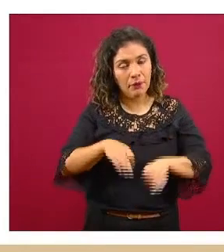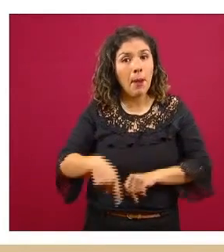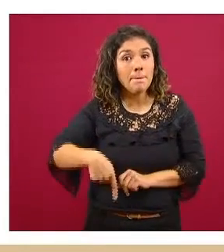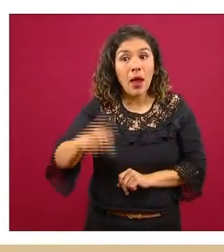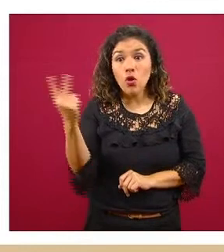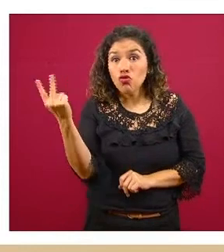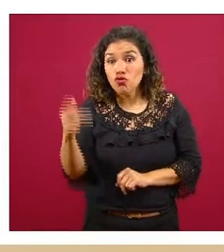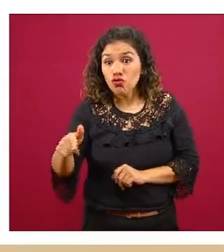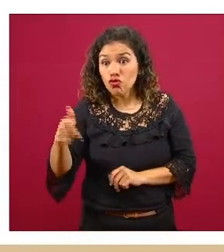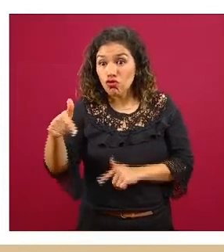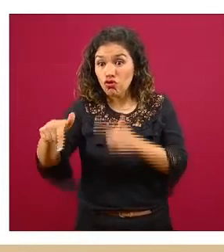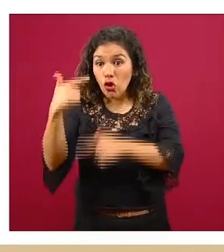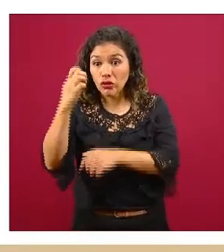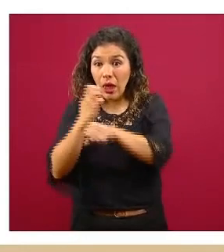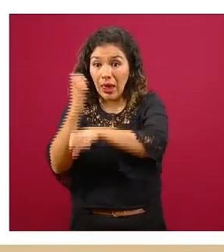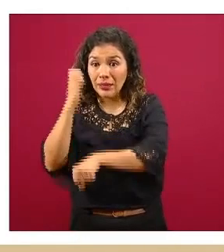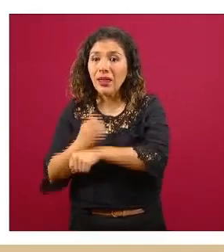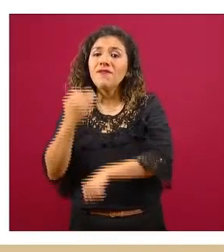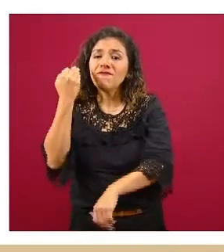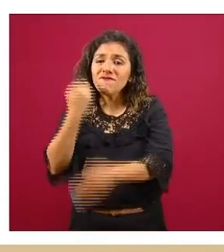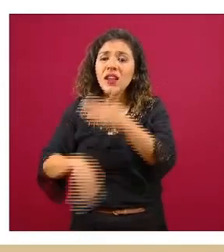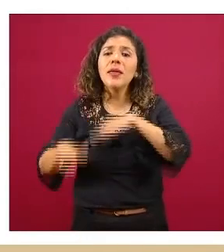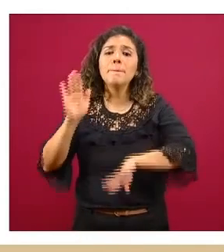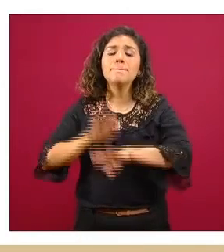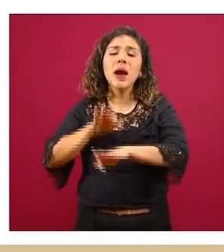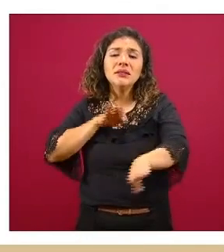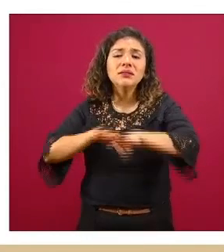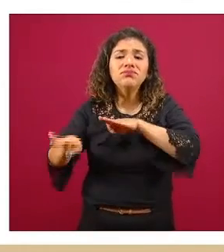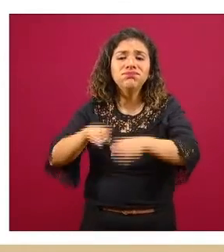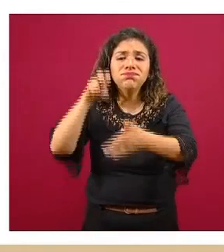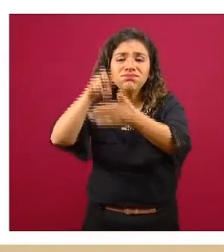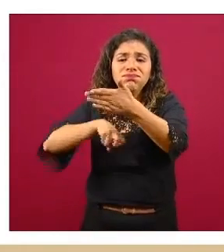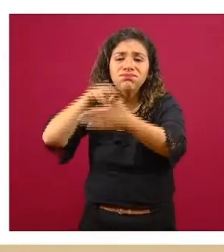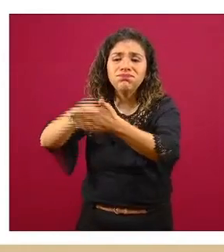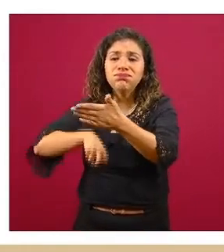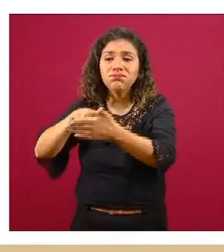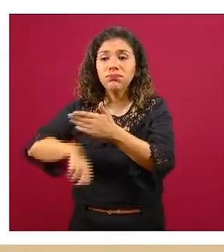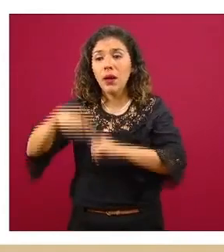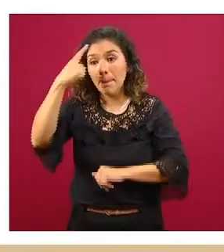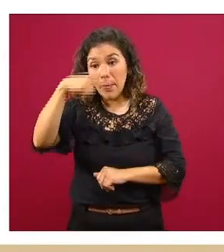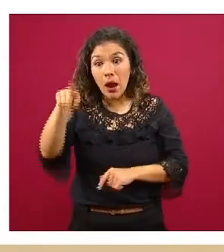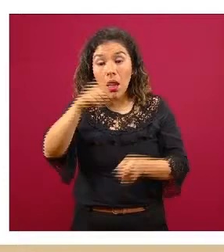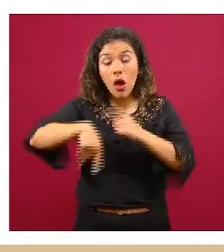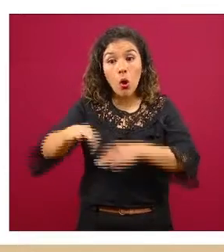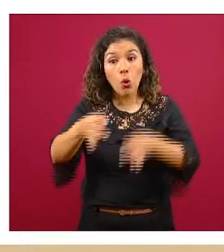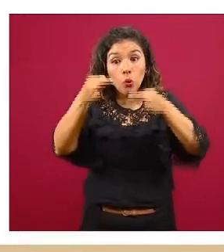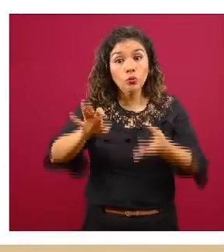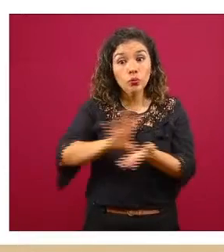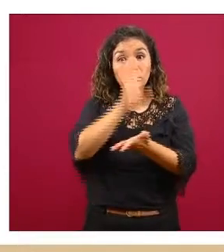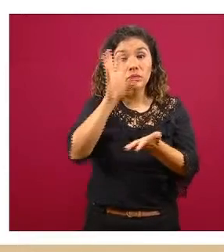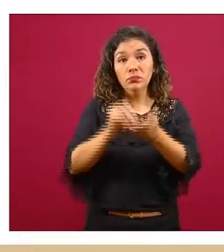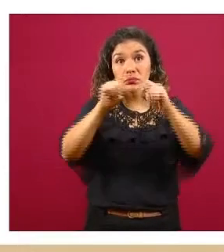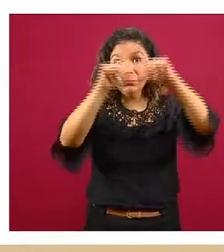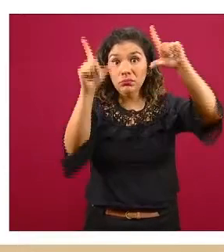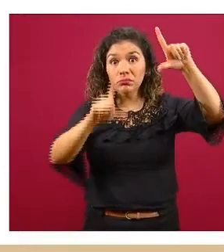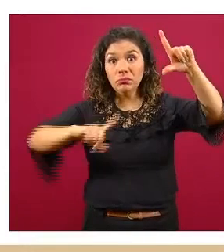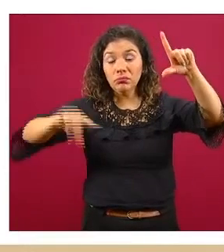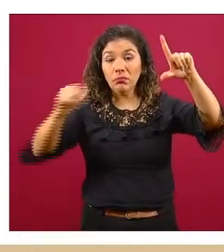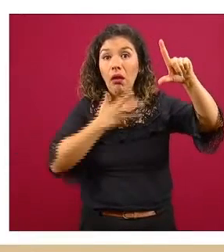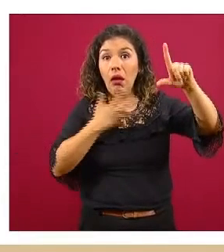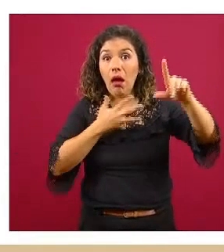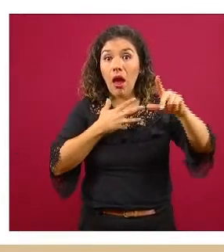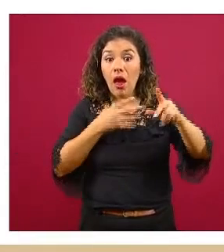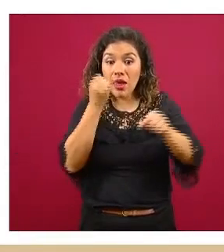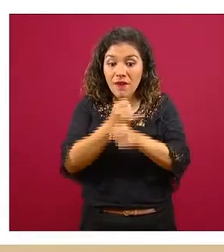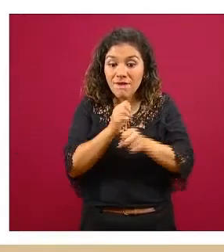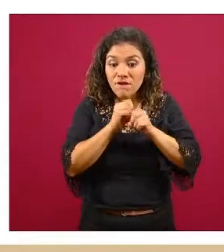aún en estos dos estados hay mucho trabajo por hacer para asegurar que los datos que se tienen a nivel nacional son consistentes con lo que se